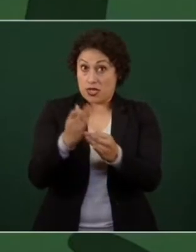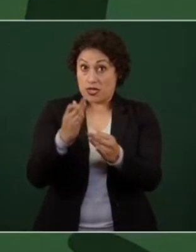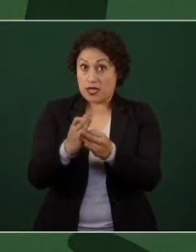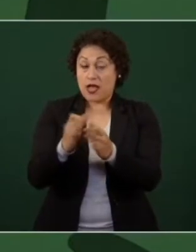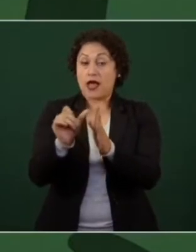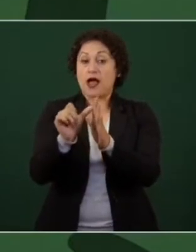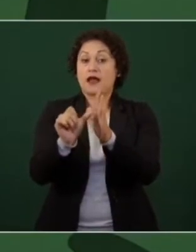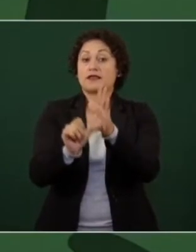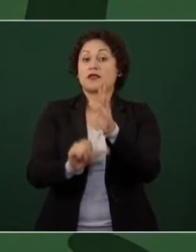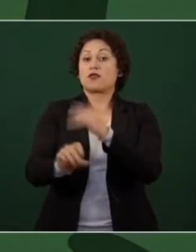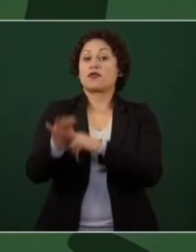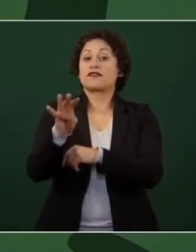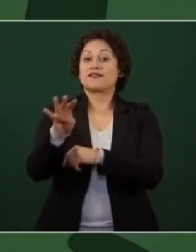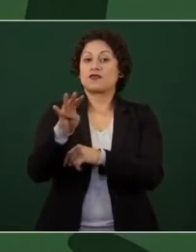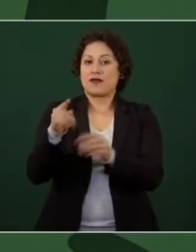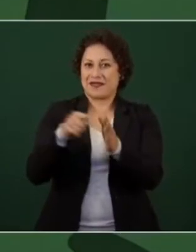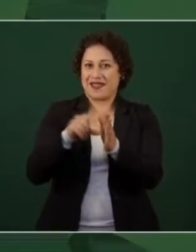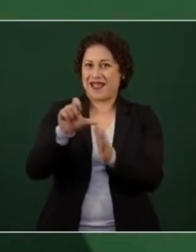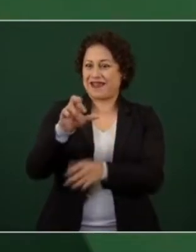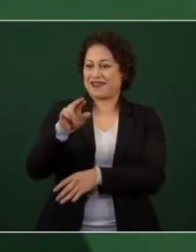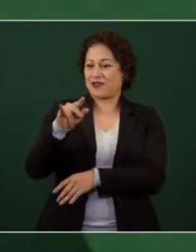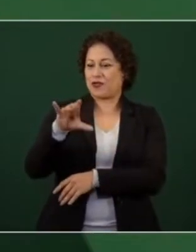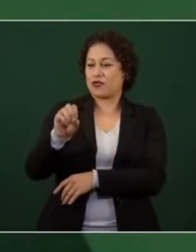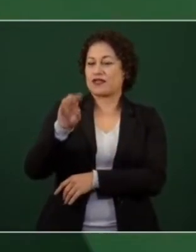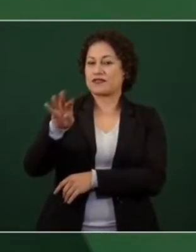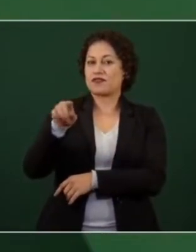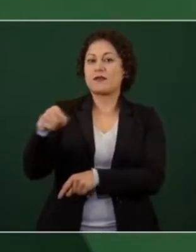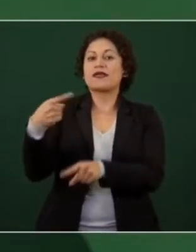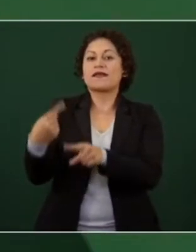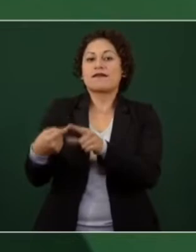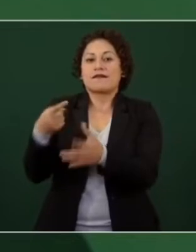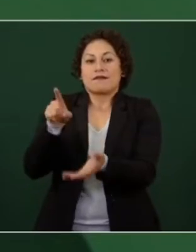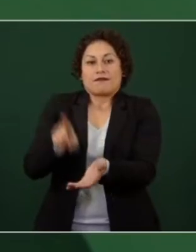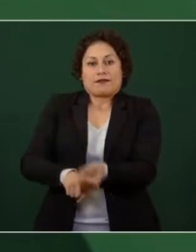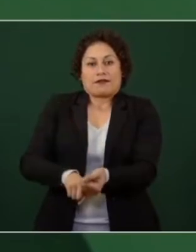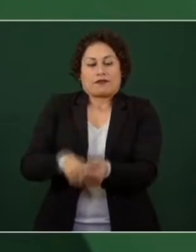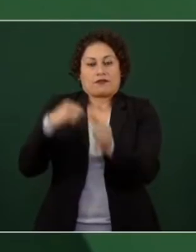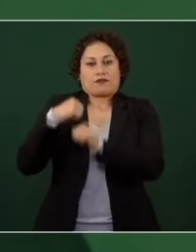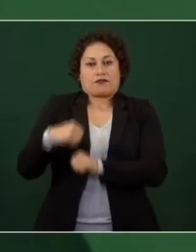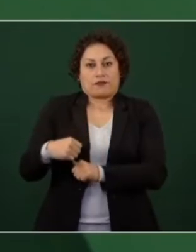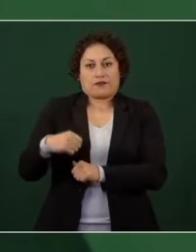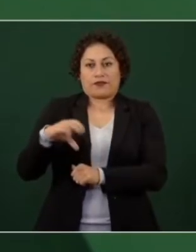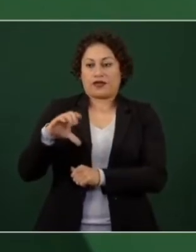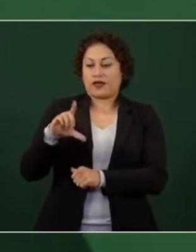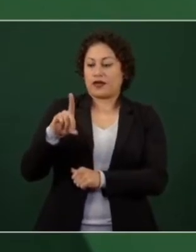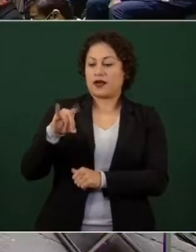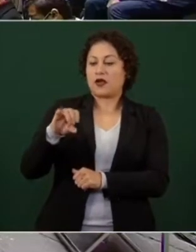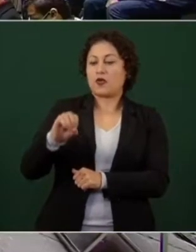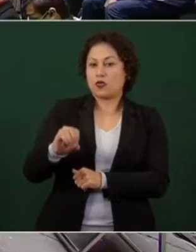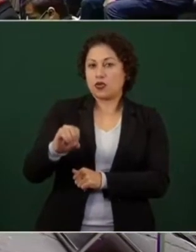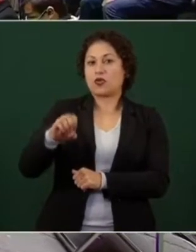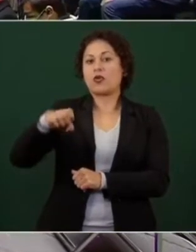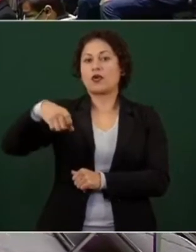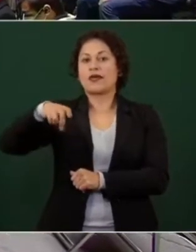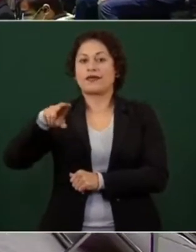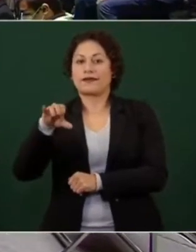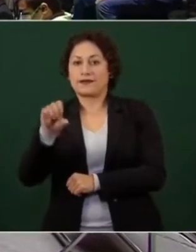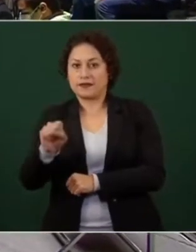este Claudio X González ¿cómo se llama? bueno